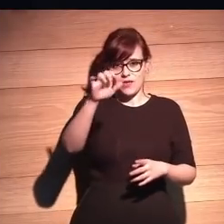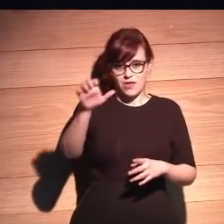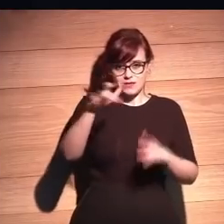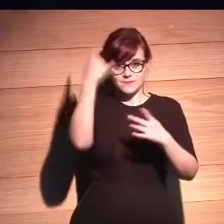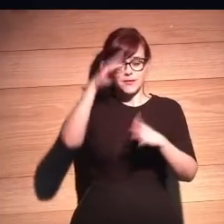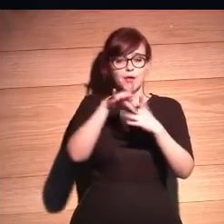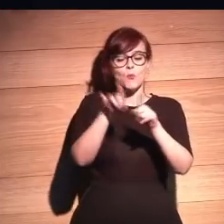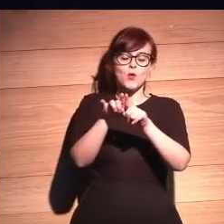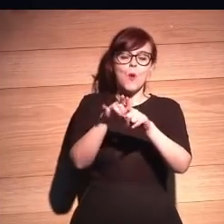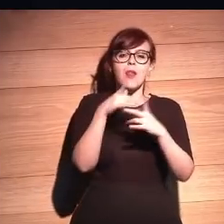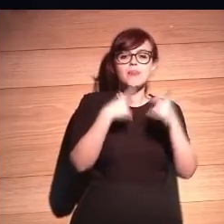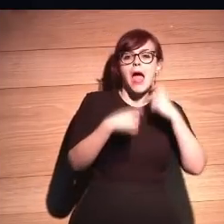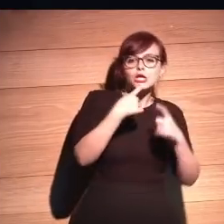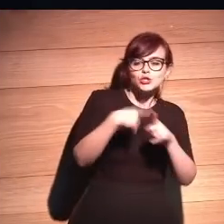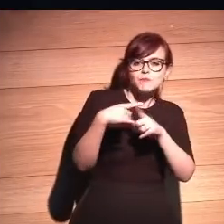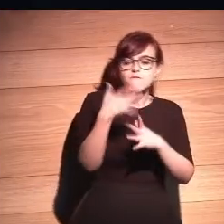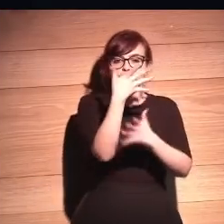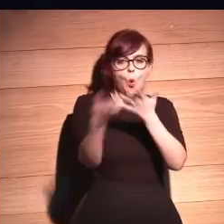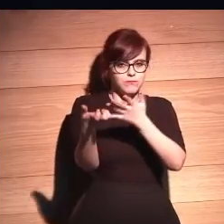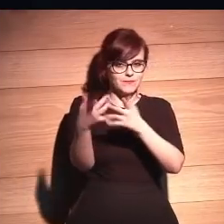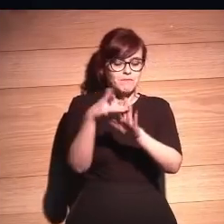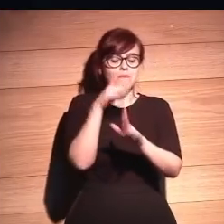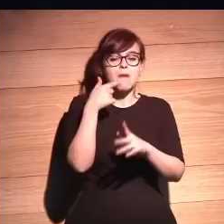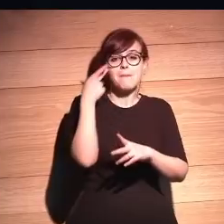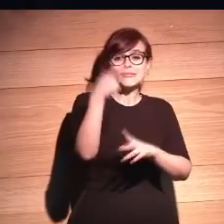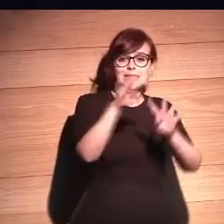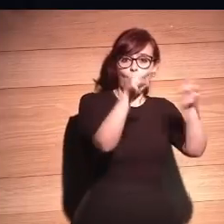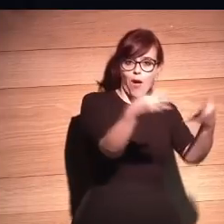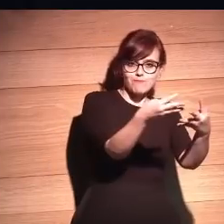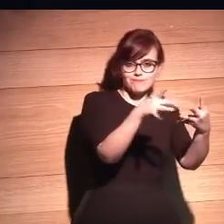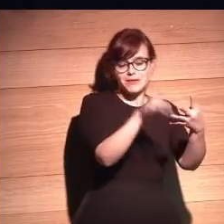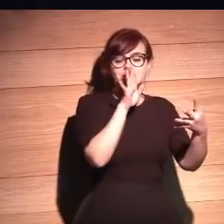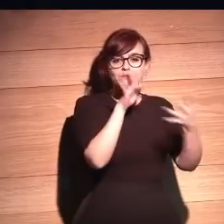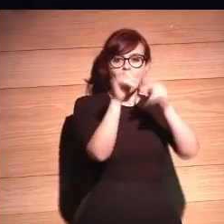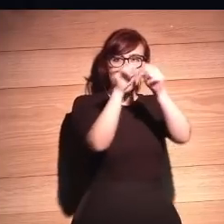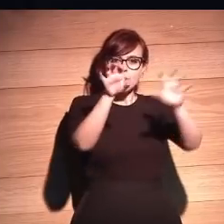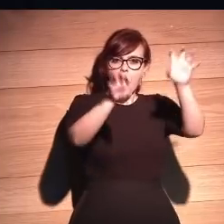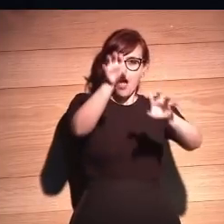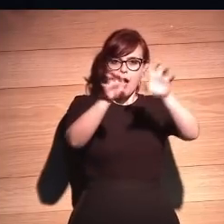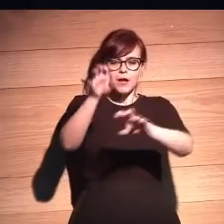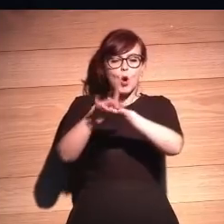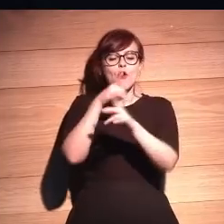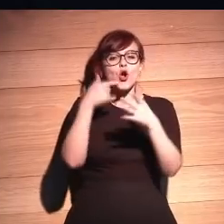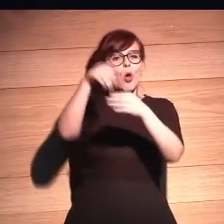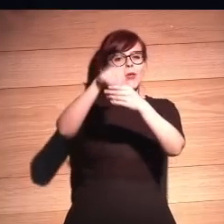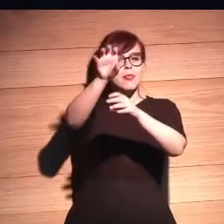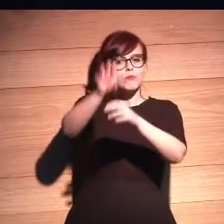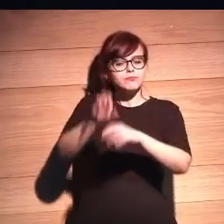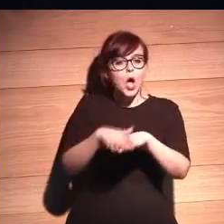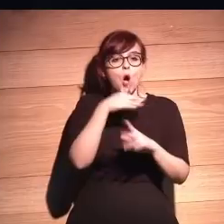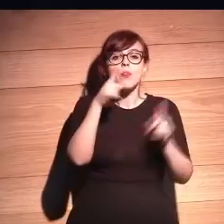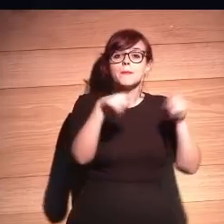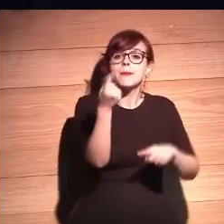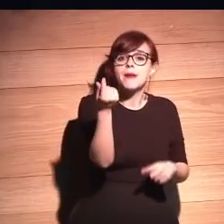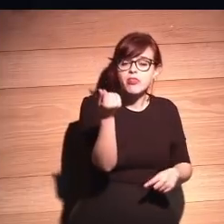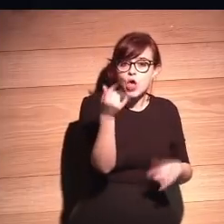implantaban cookies con tus datos en el ordenador para cada vez que visitas cambiar la forma que se relacionan contigo o hay gente que no sabe que el precio